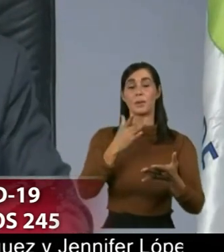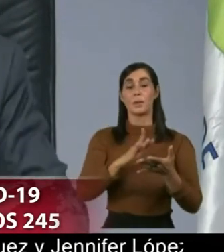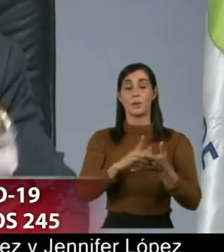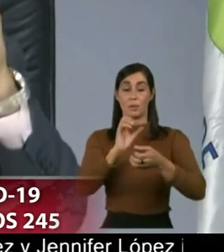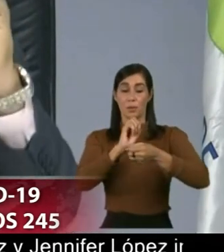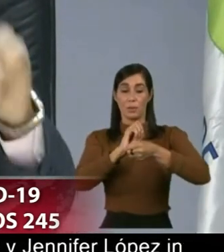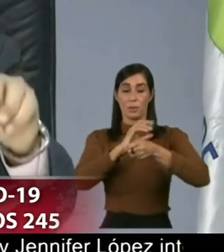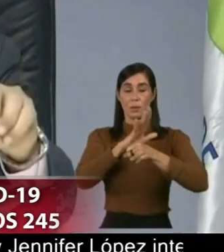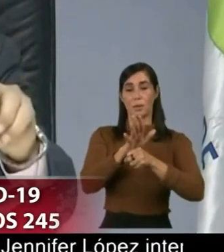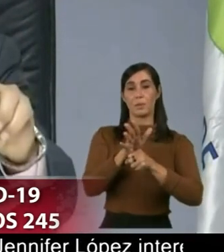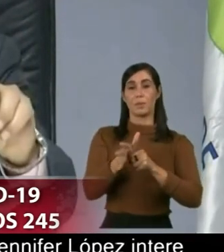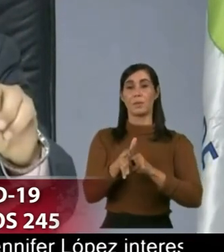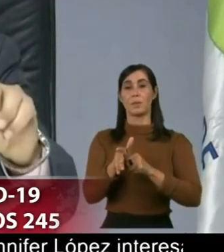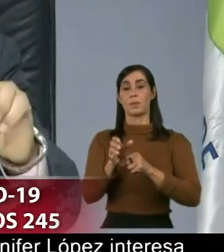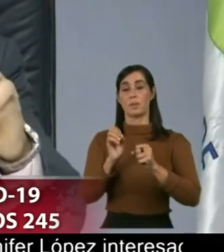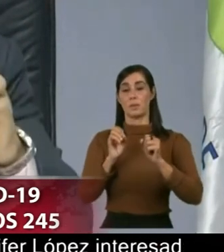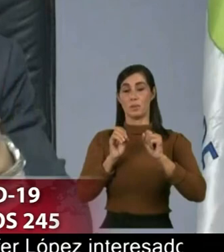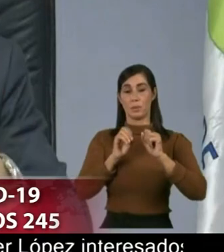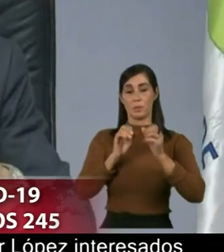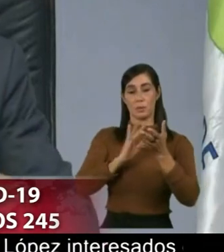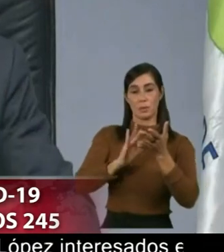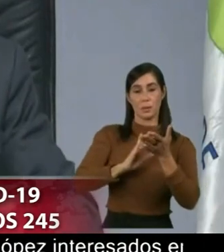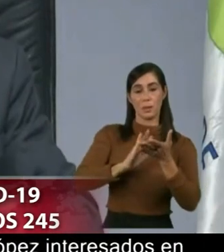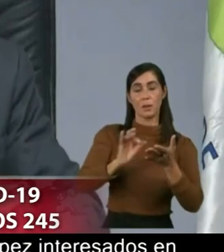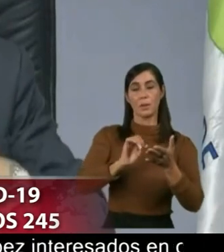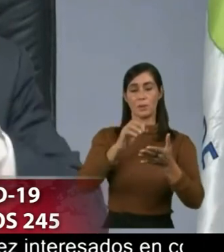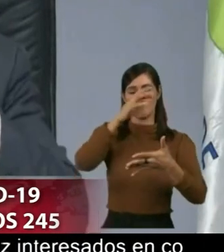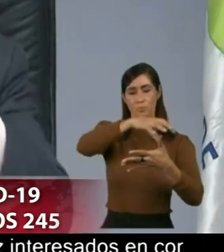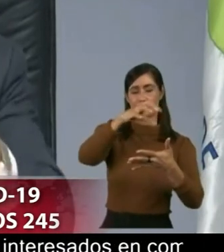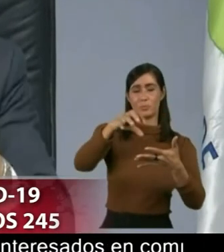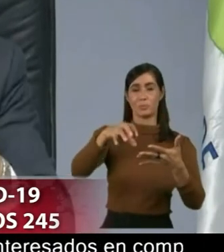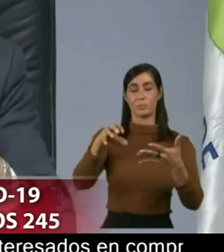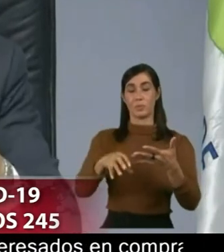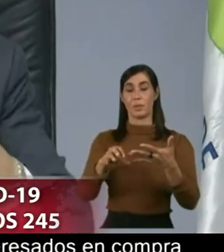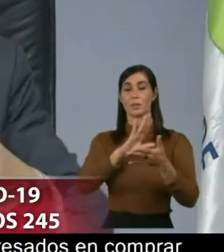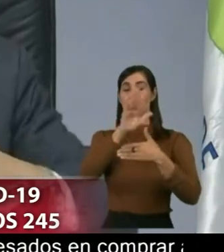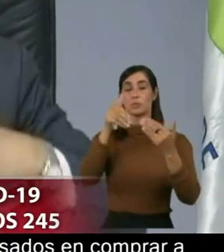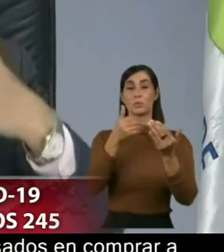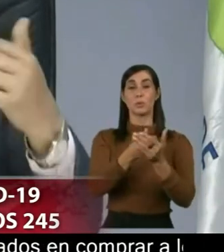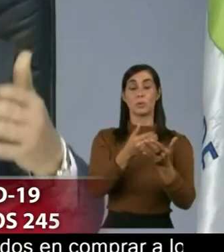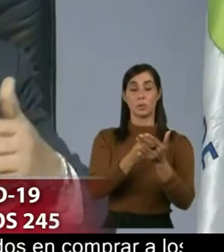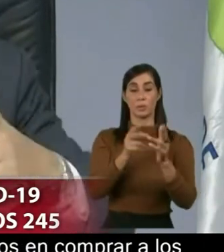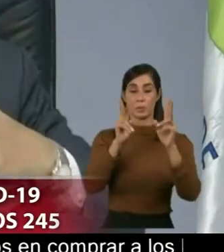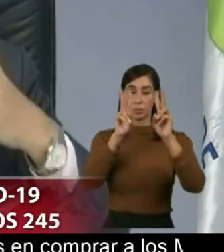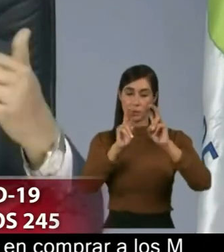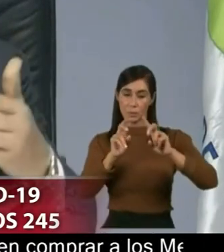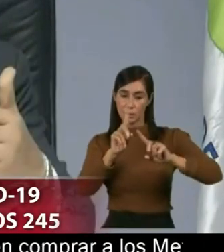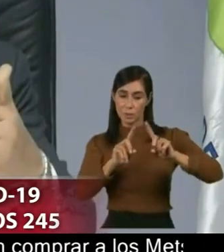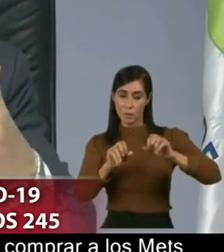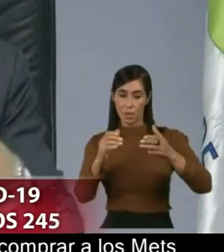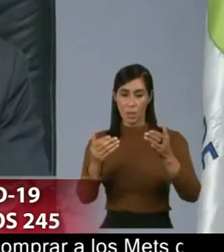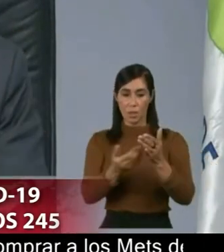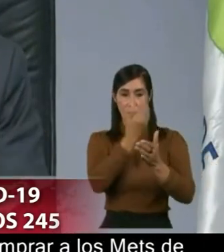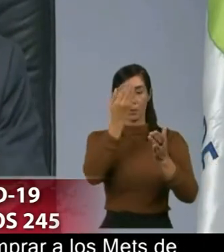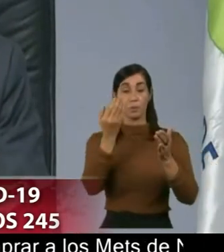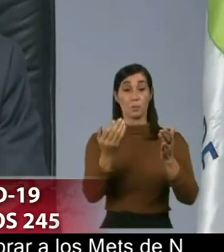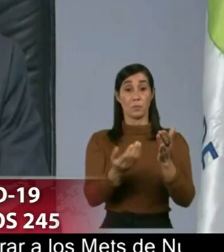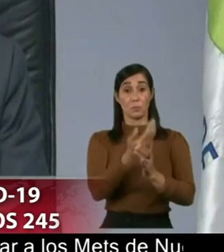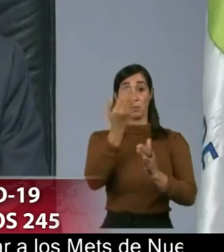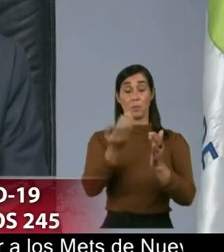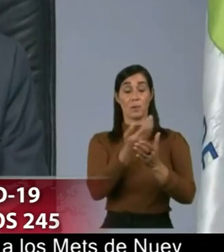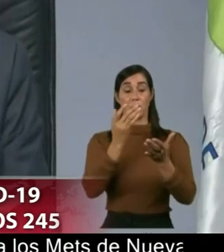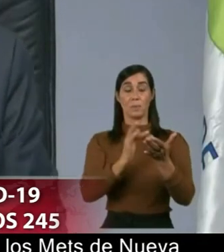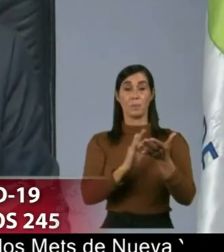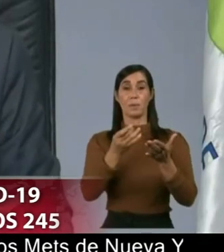epidemiología en el área de laboratorios es decir en el área clínica van aportando nuevos elementos que